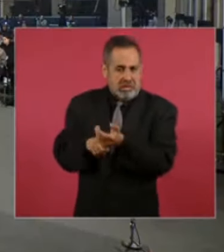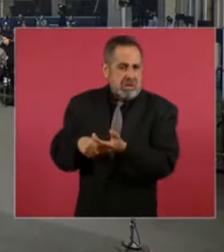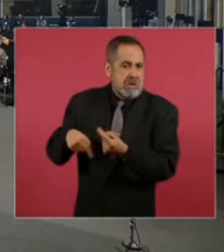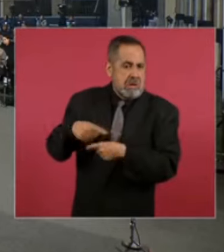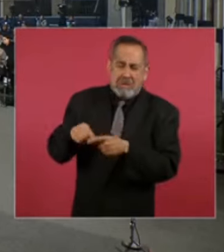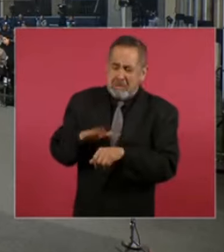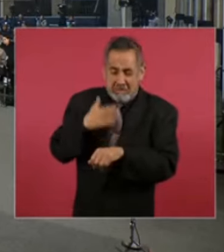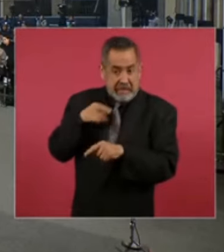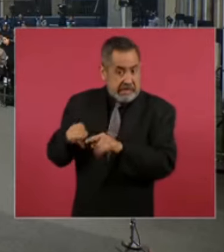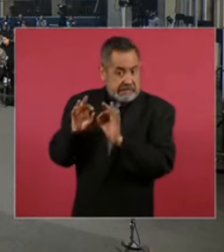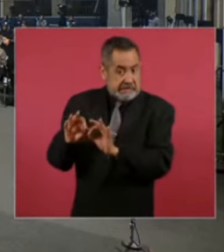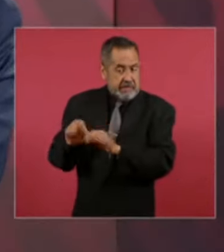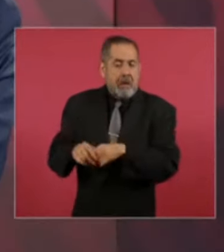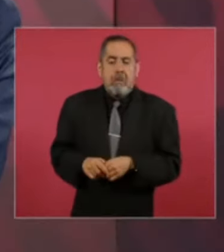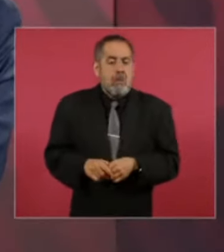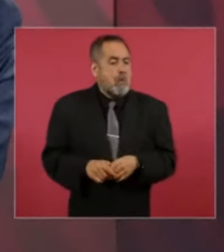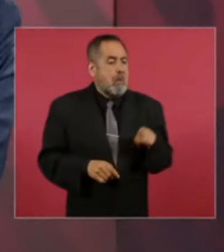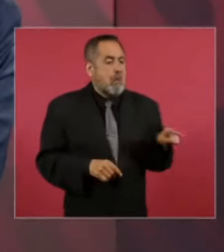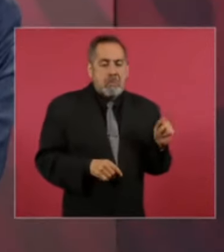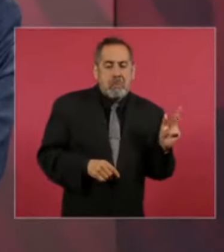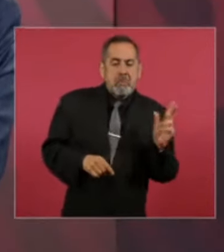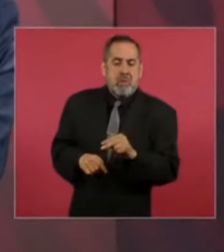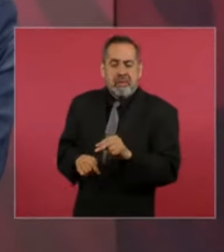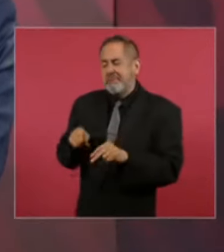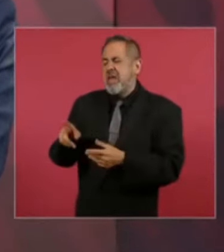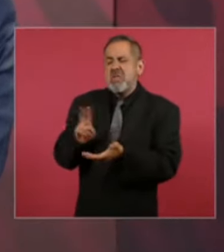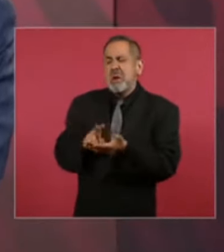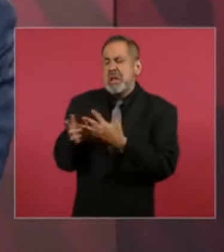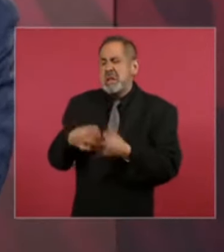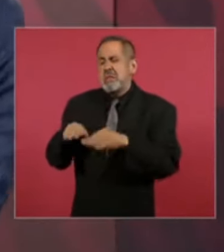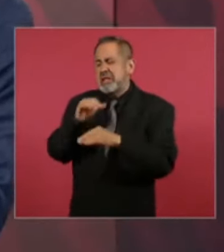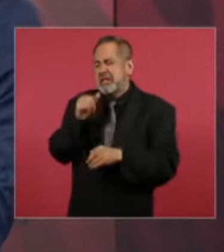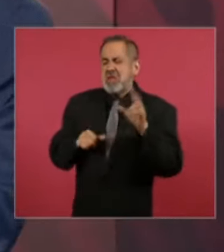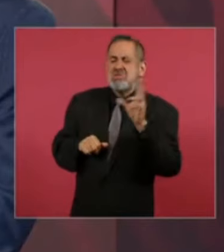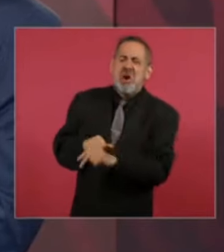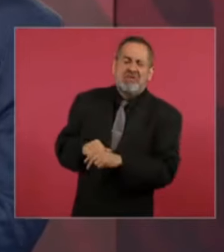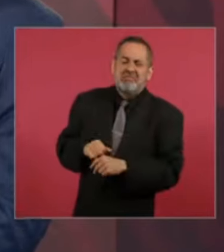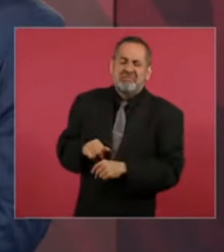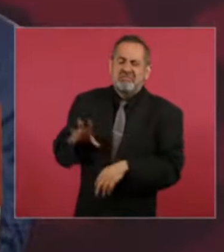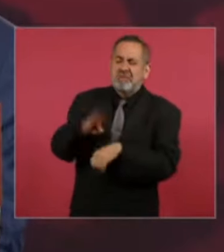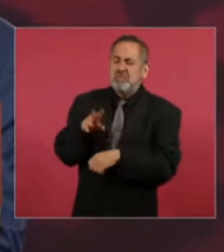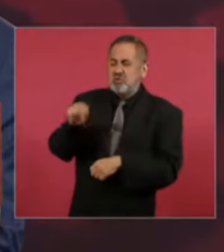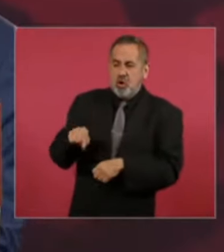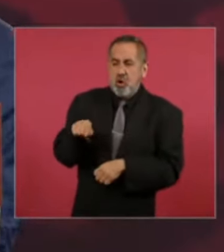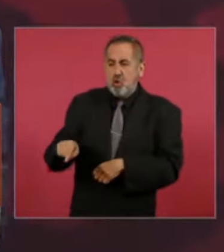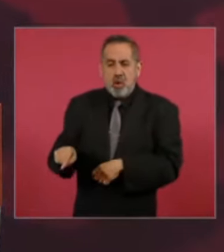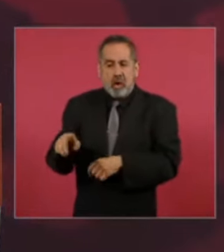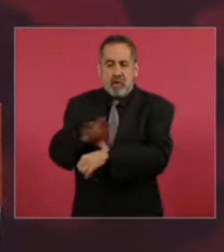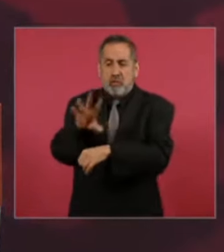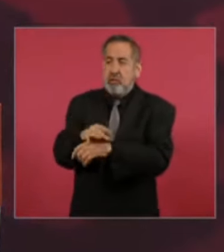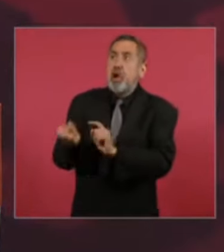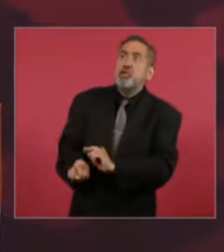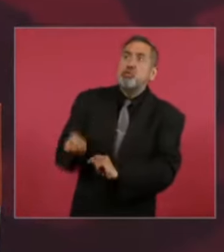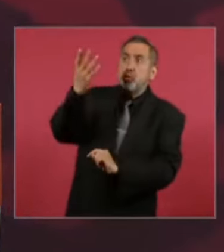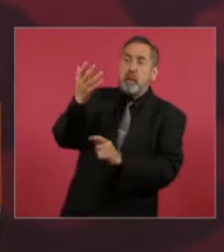no las consideraban estratégicas y no les permitían despacho es decir que subieran su